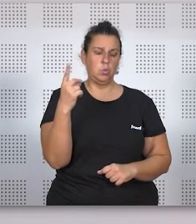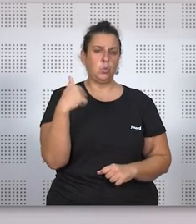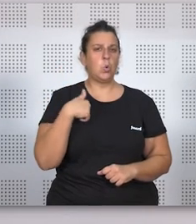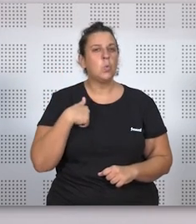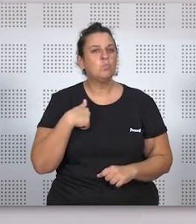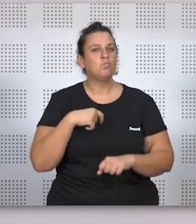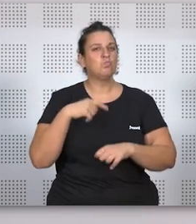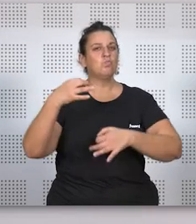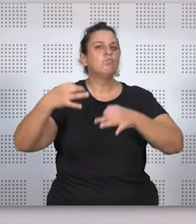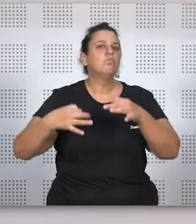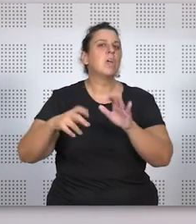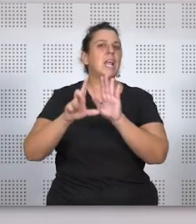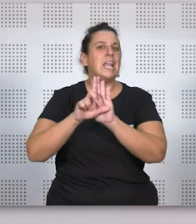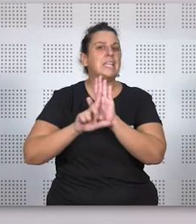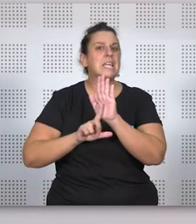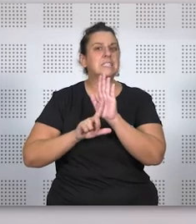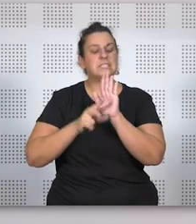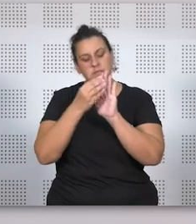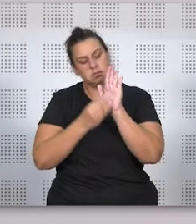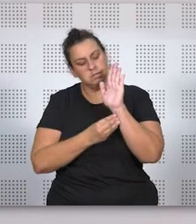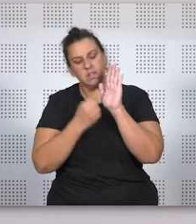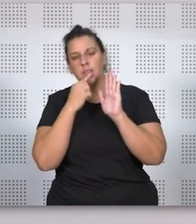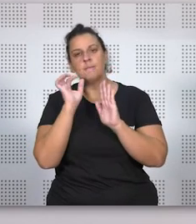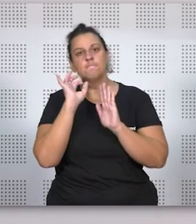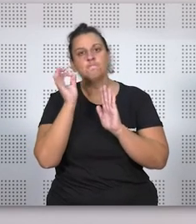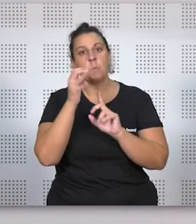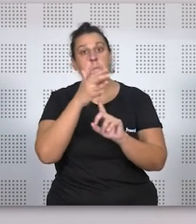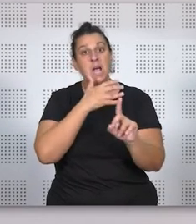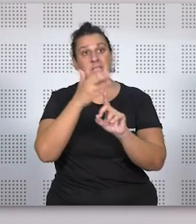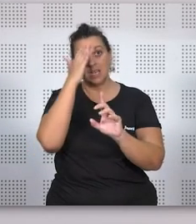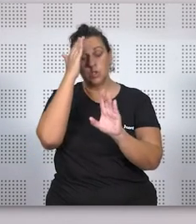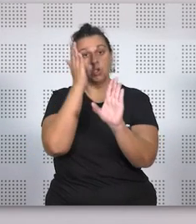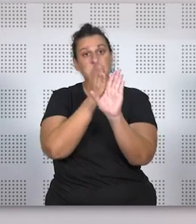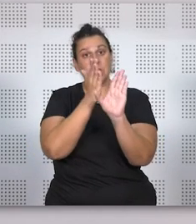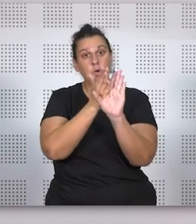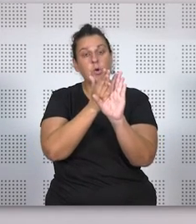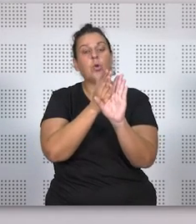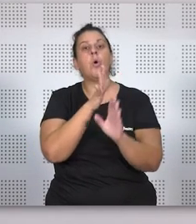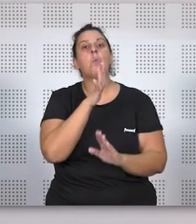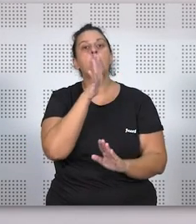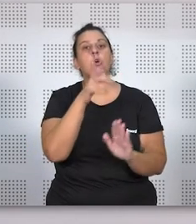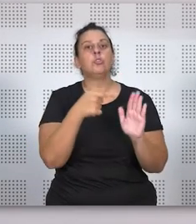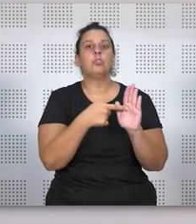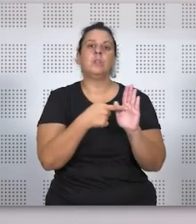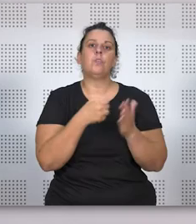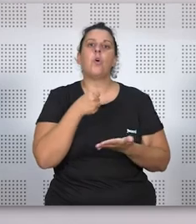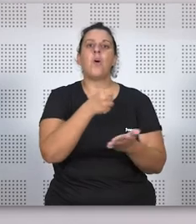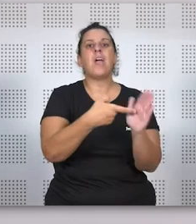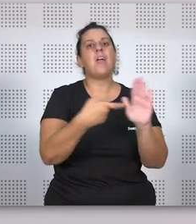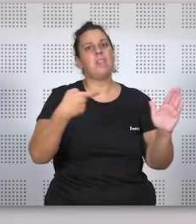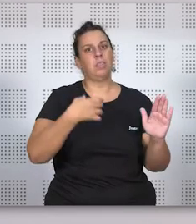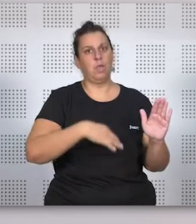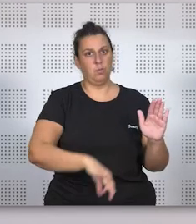jurisprudencia que admite que el maltrato psicológico sea causa de desheredación, aunque no esté citado